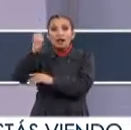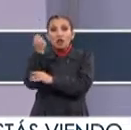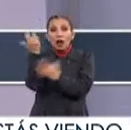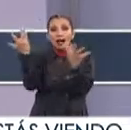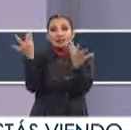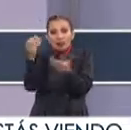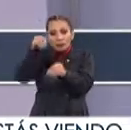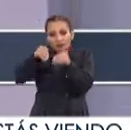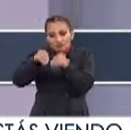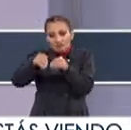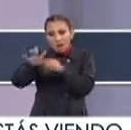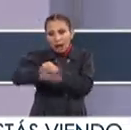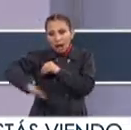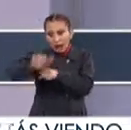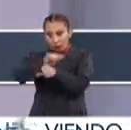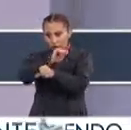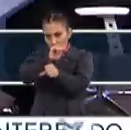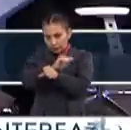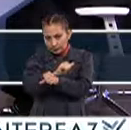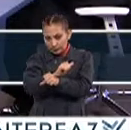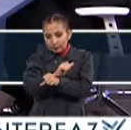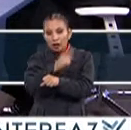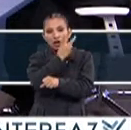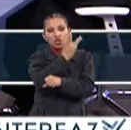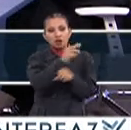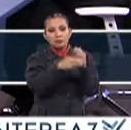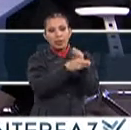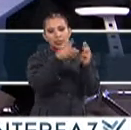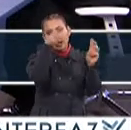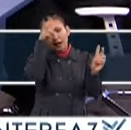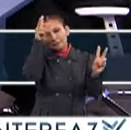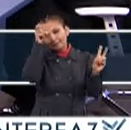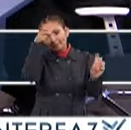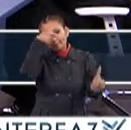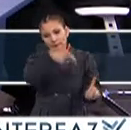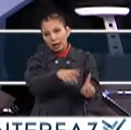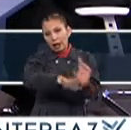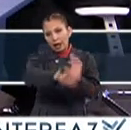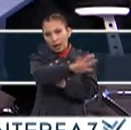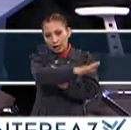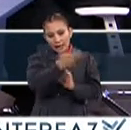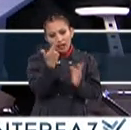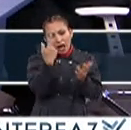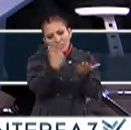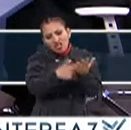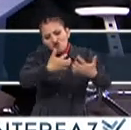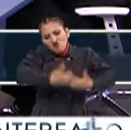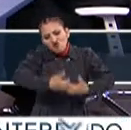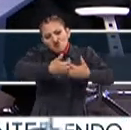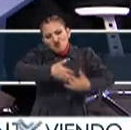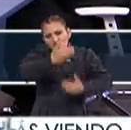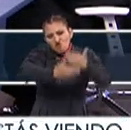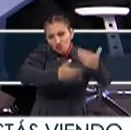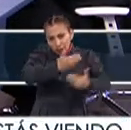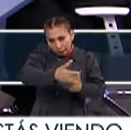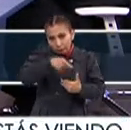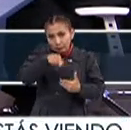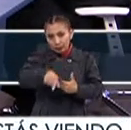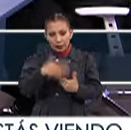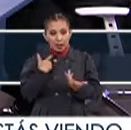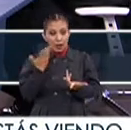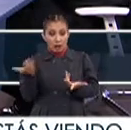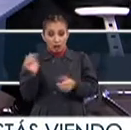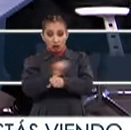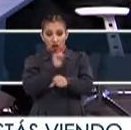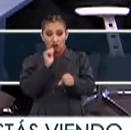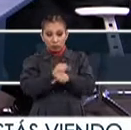De manufactura En el ámbito automotriz Y dos materias Con respecto A la parte dinámica Del automóvil Y bueno En general Del